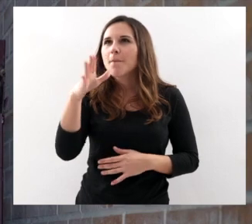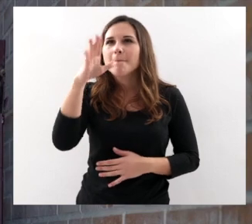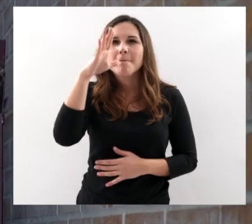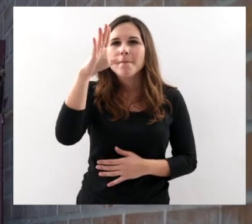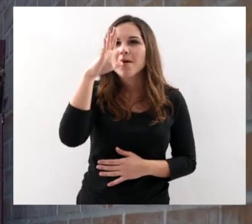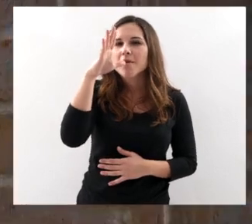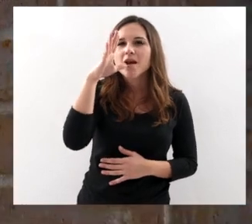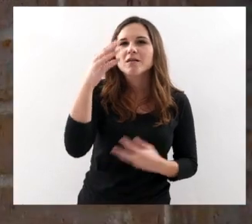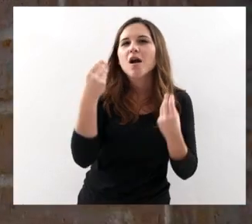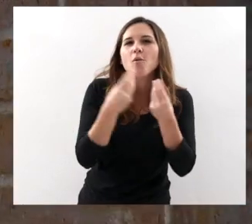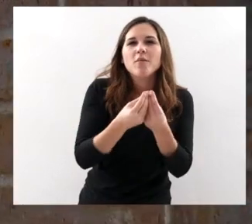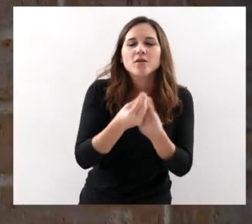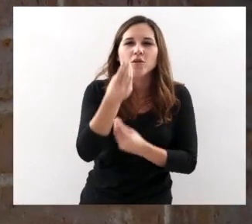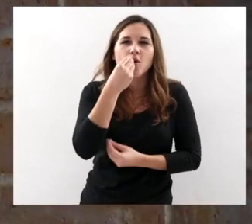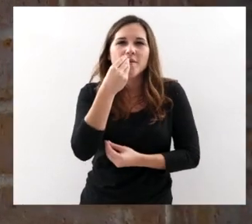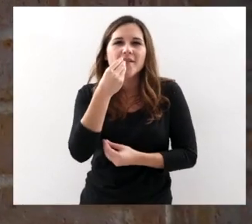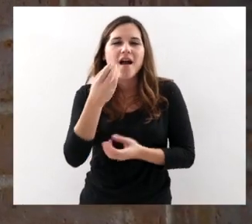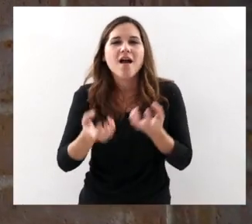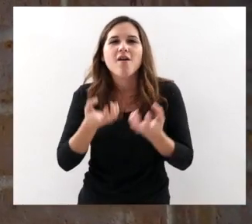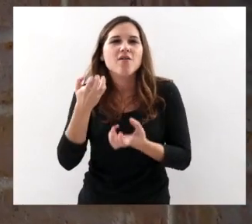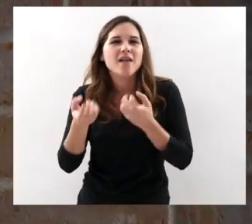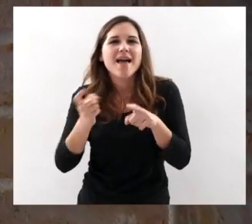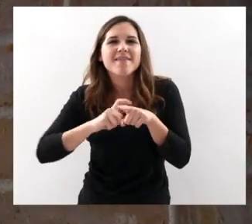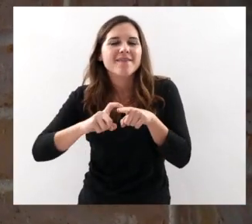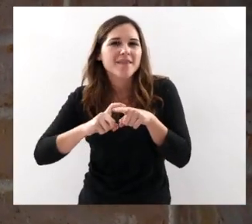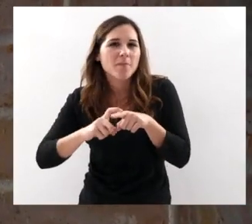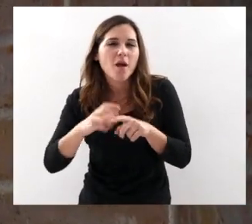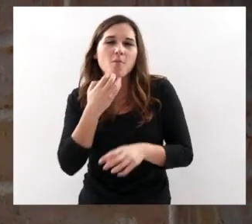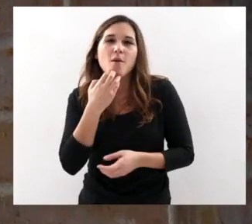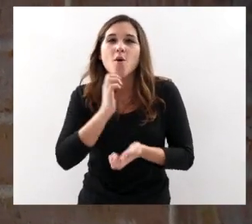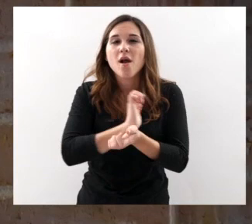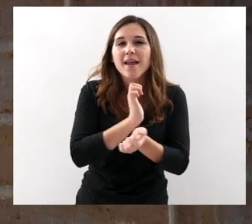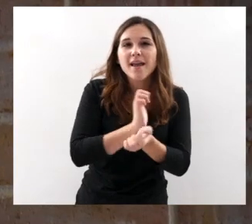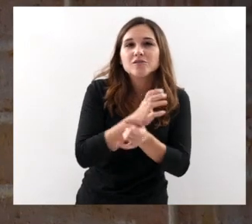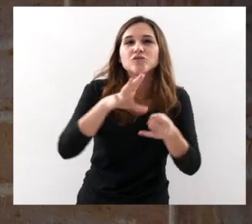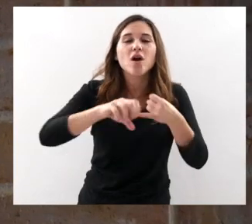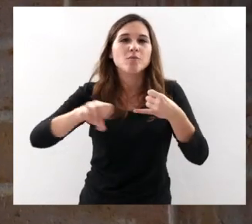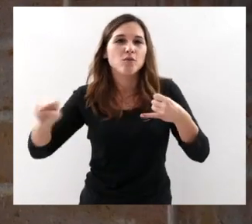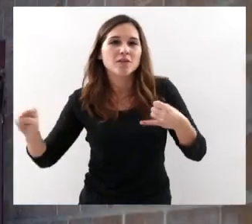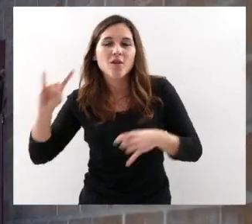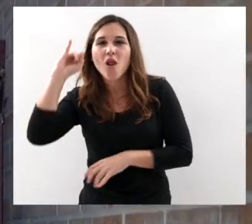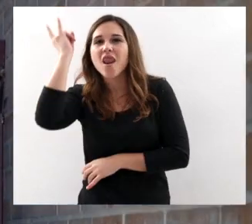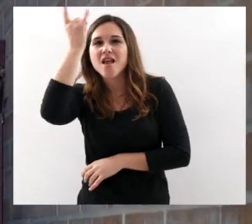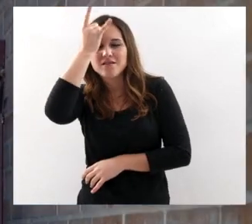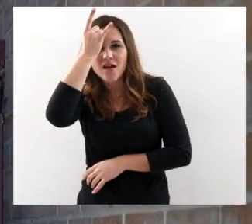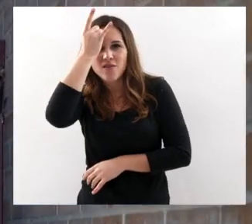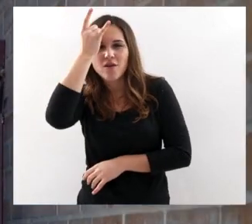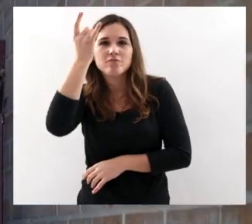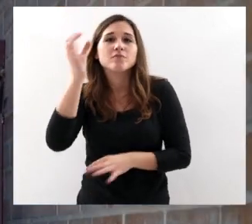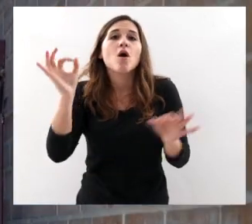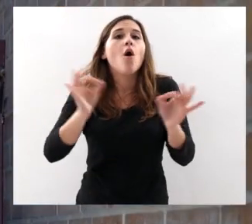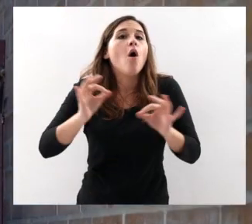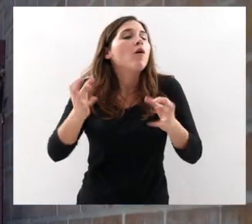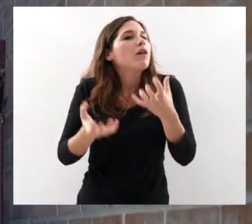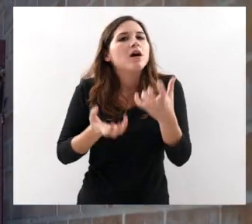Con los productos típicos de la zona Como puede ser Un buen queso Un buen embutido Un buen lechazo O con la